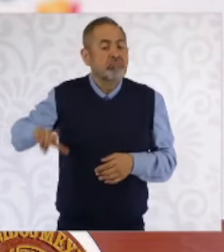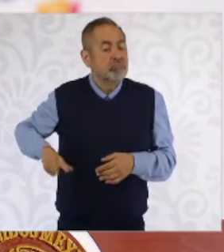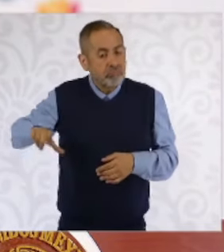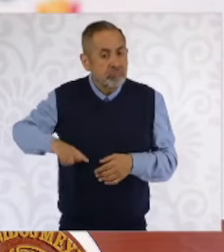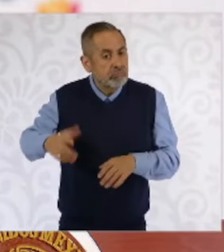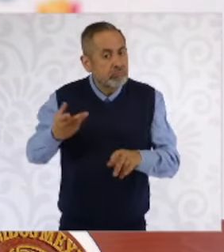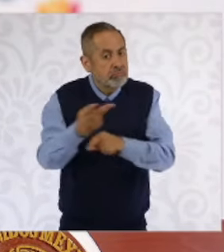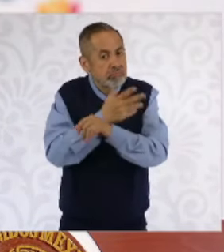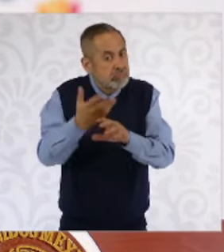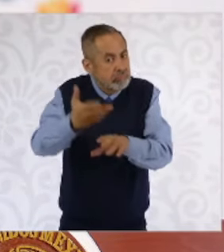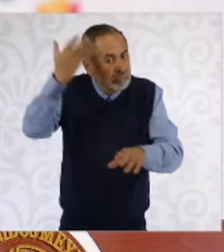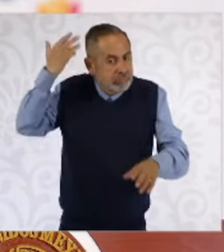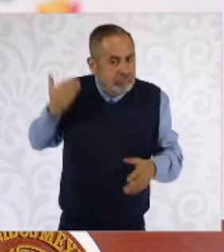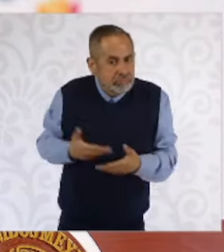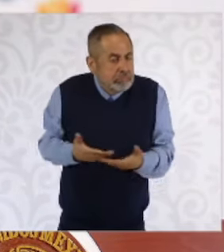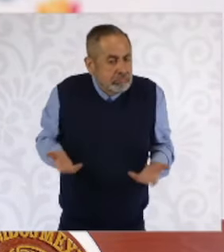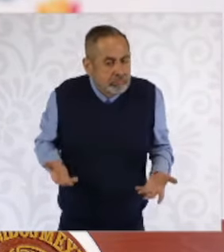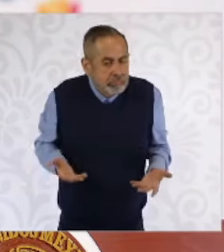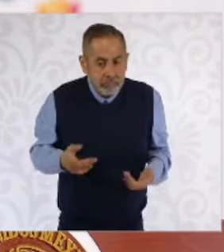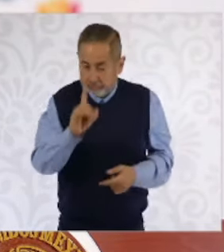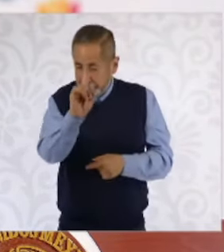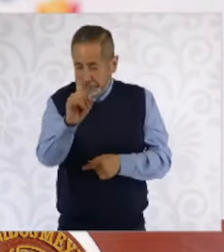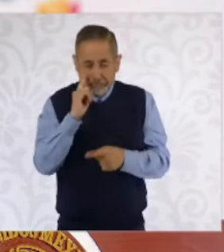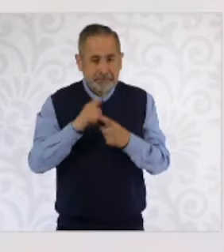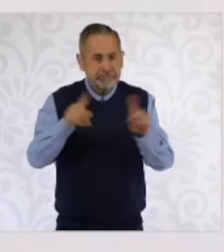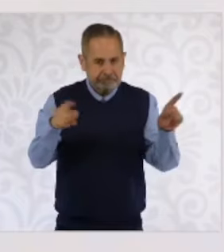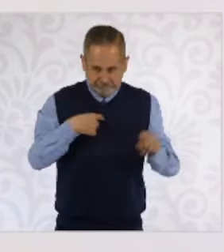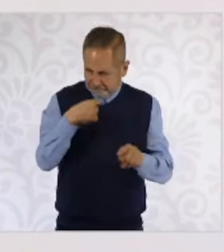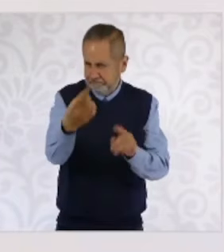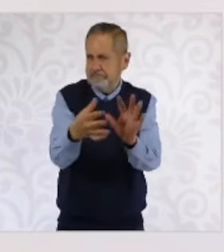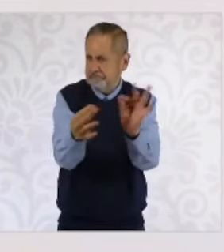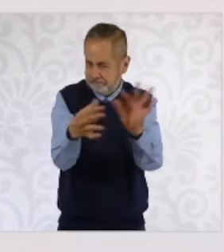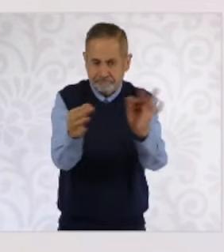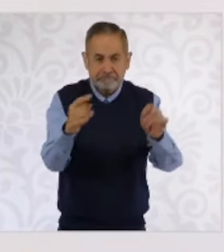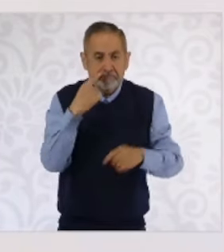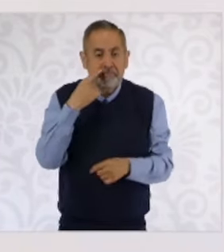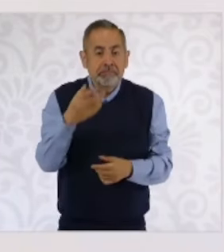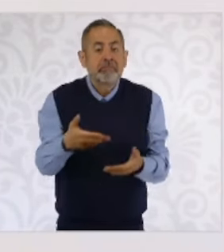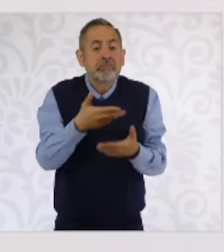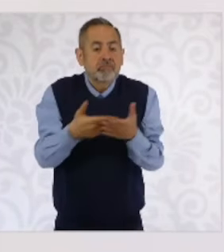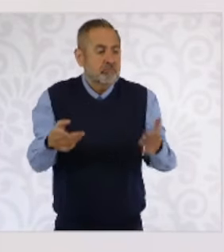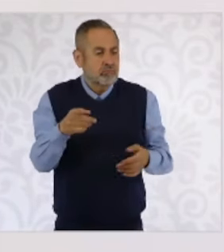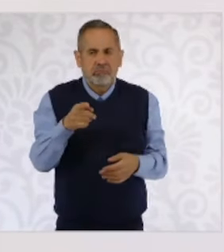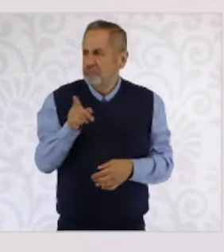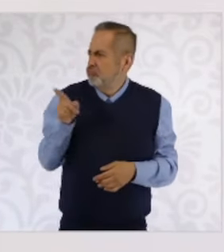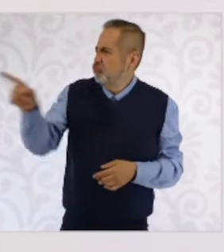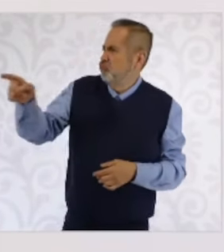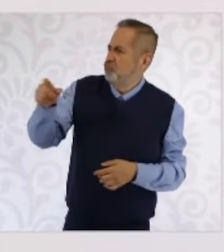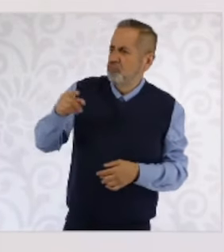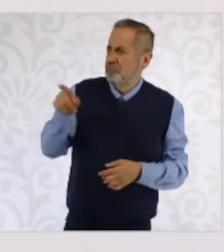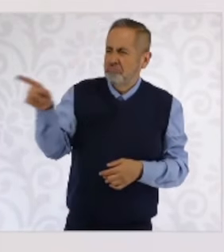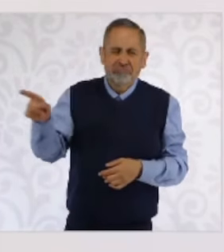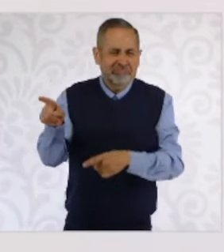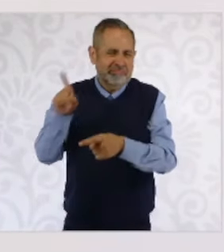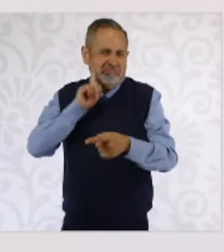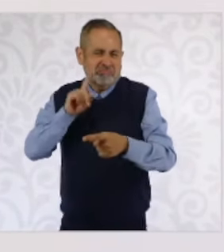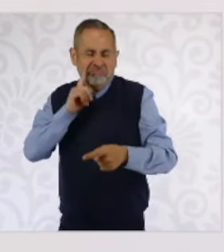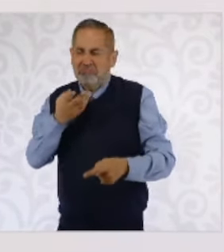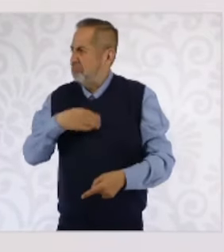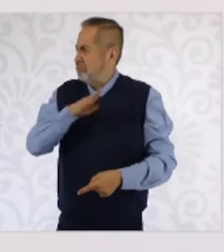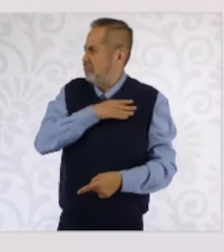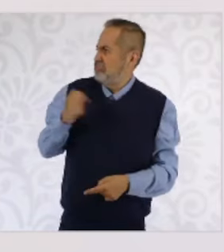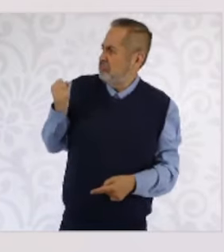porque ahora, fíjense, vale la pena, porque ahora se habla de autoritarismo, de